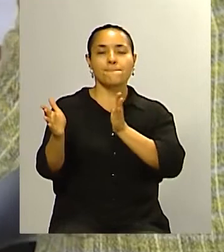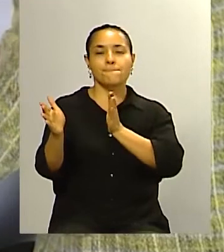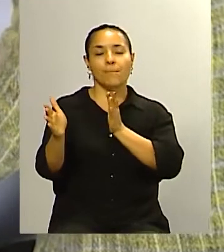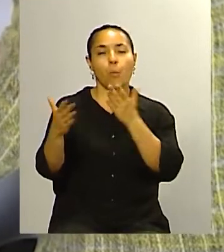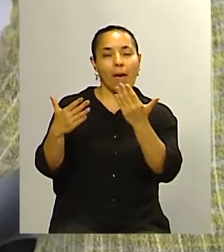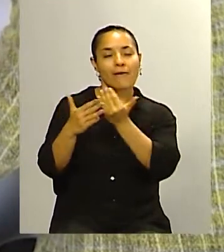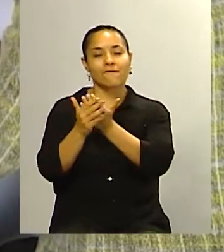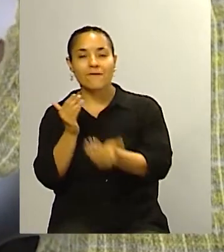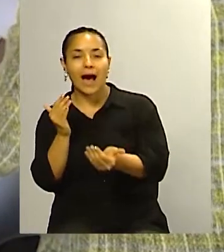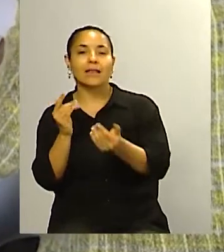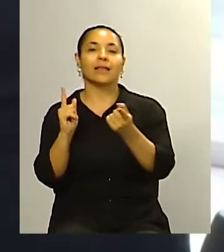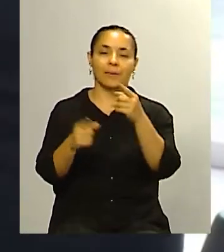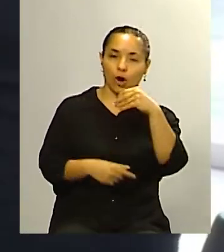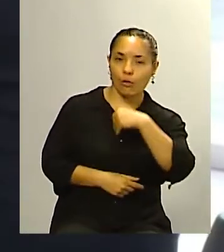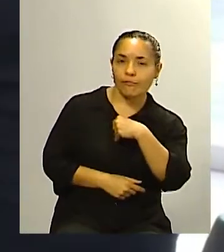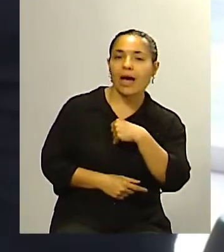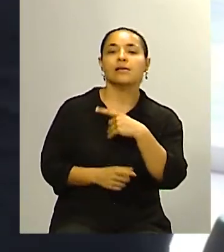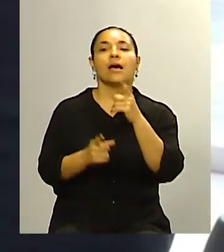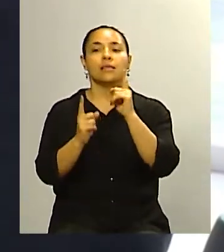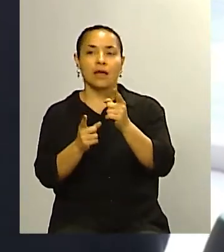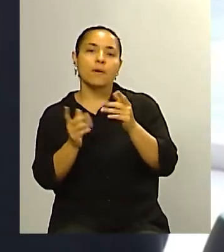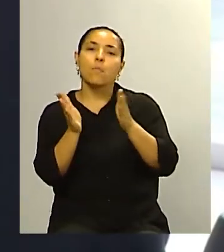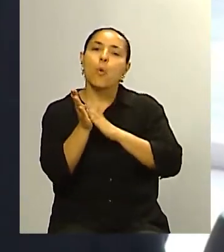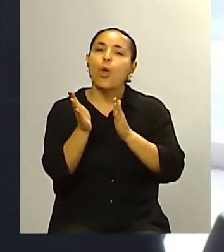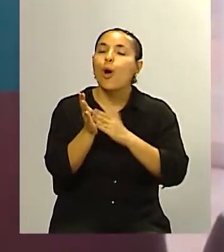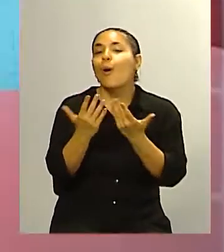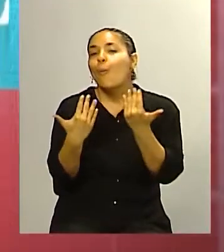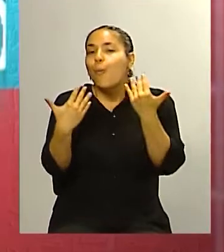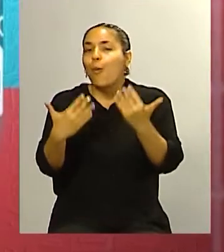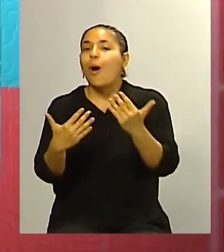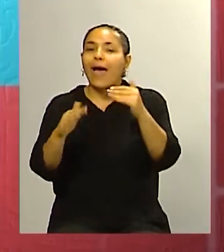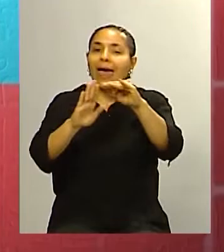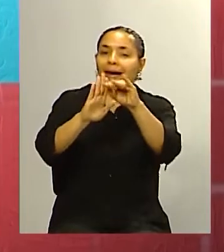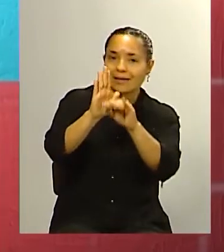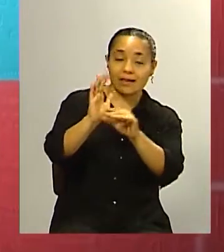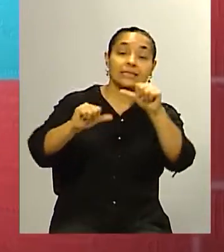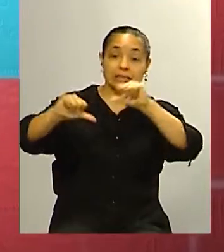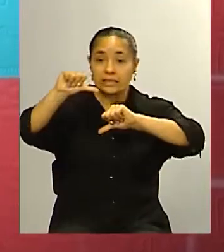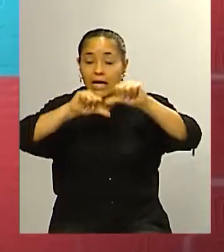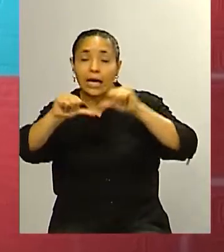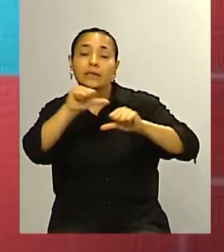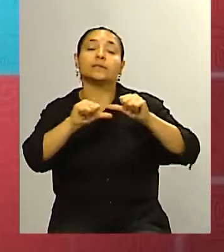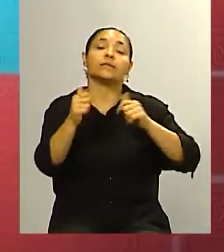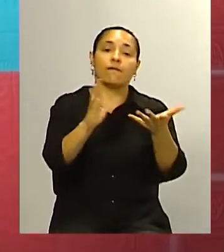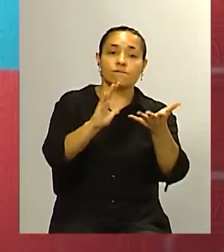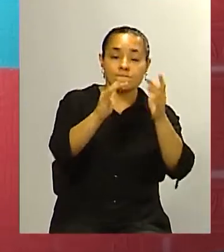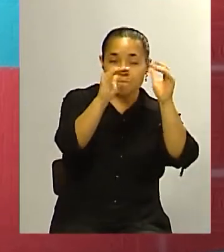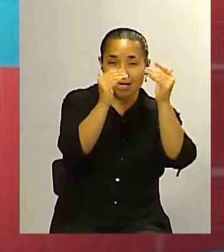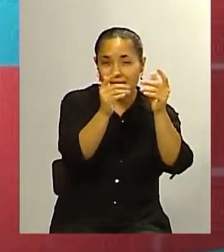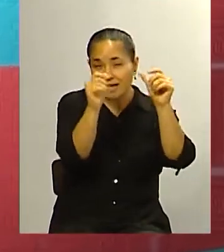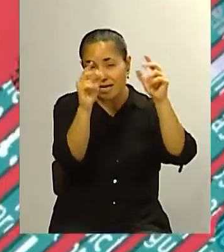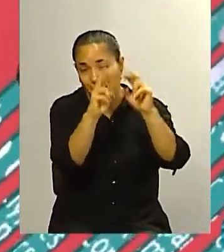confianza para eso trabaja con muestras probabilísticas digo para eso se apela a la ciencia y a la metodología de la investigación